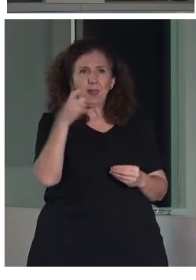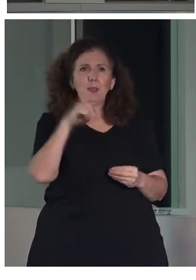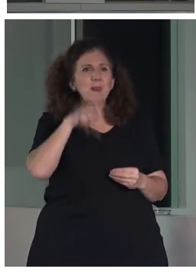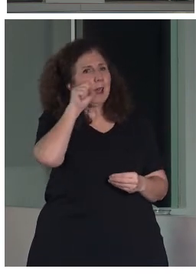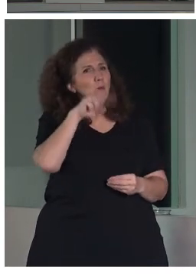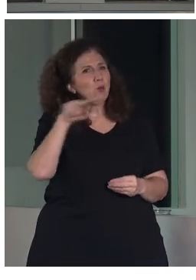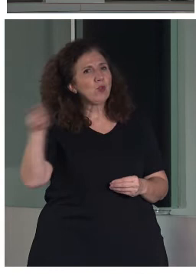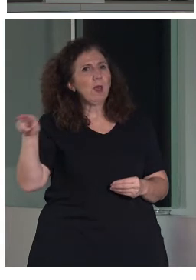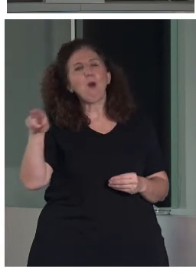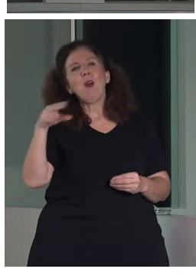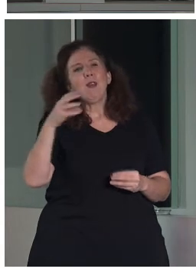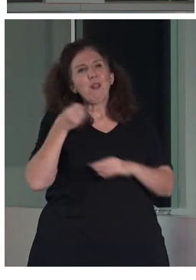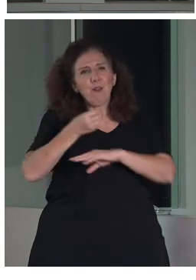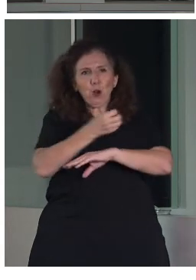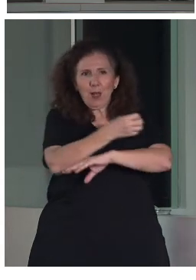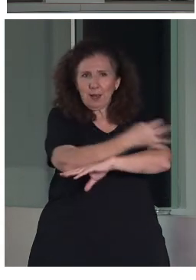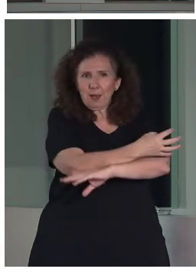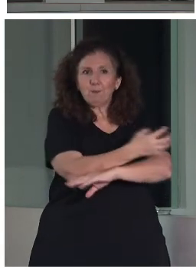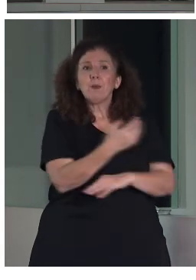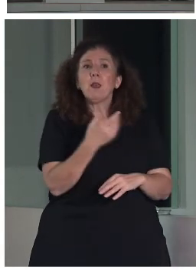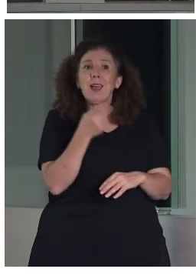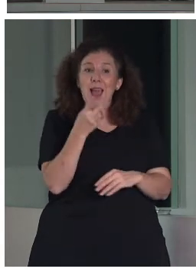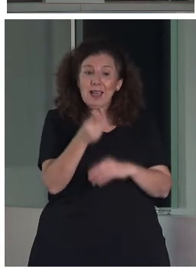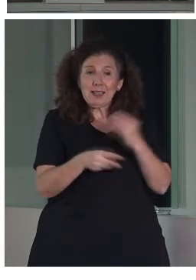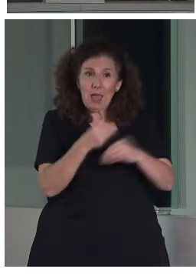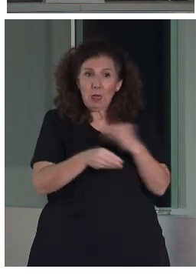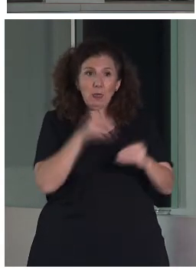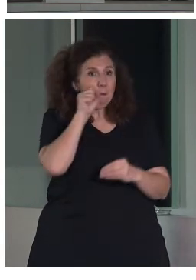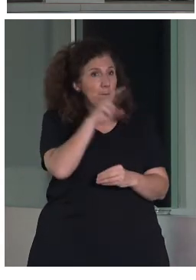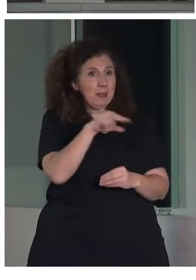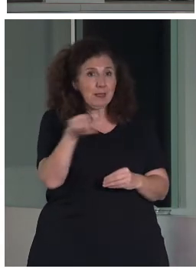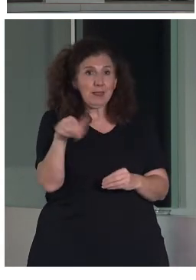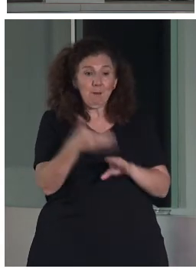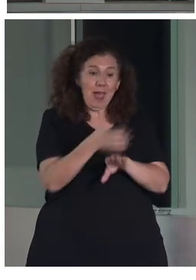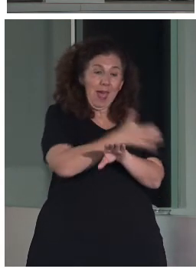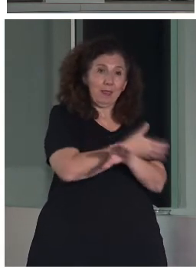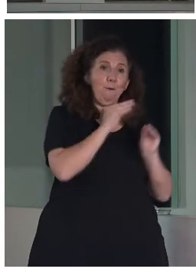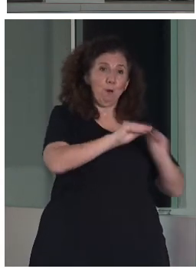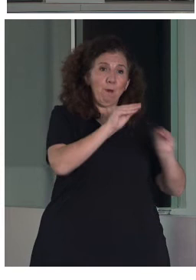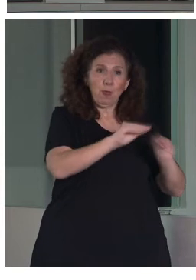Entonces, se hacen visitas en las cuales se ha formado a una asociación de mediadores culturales